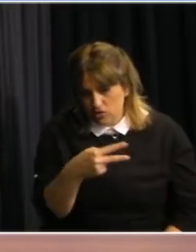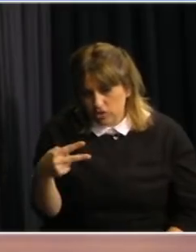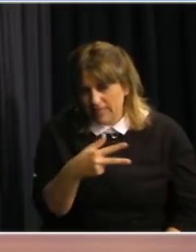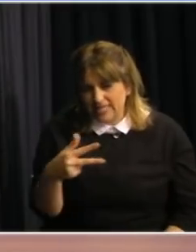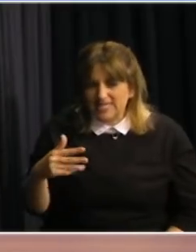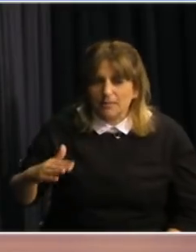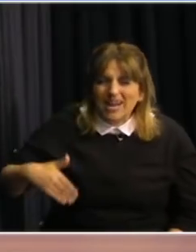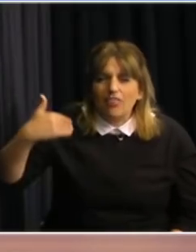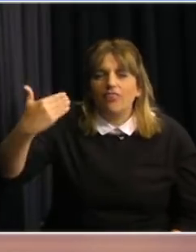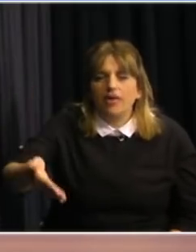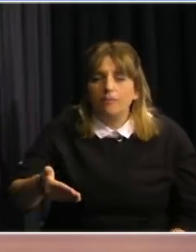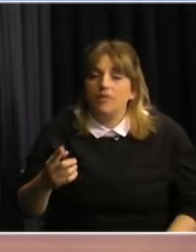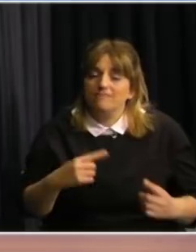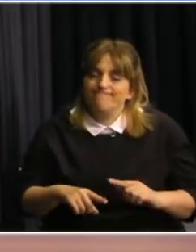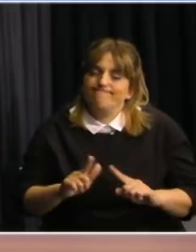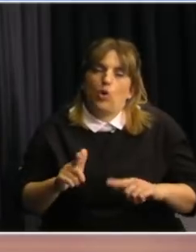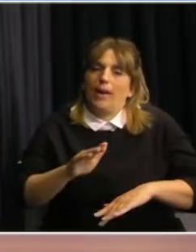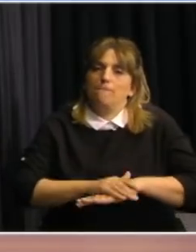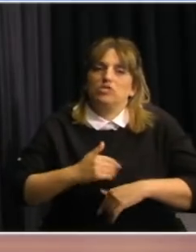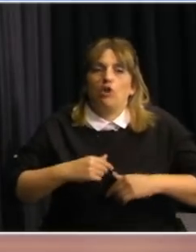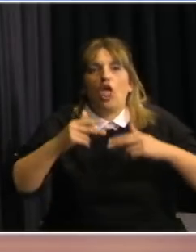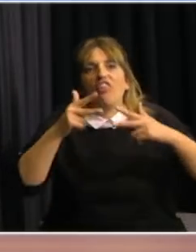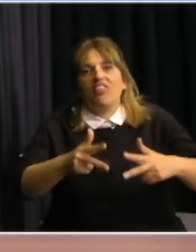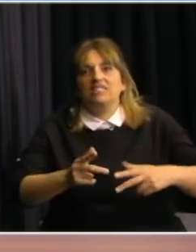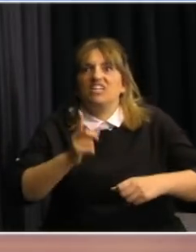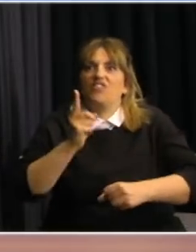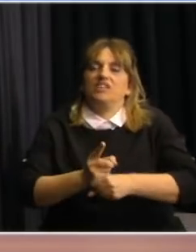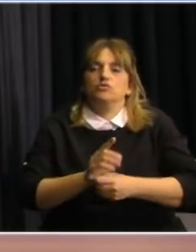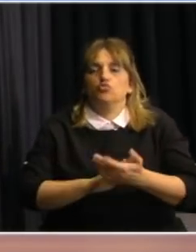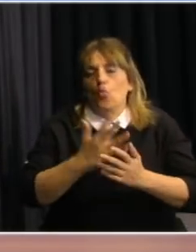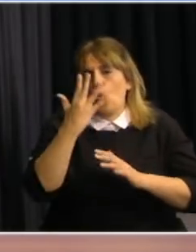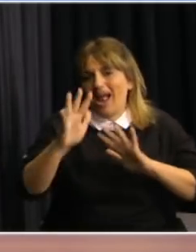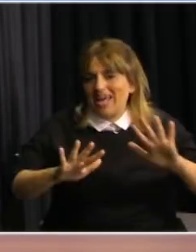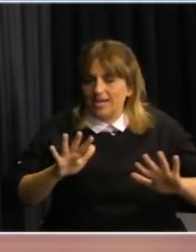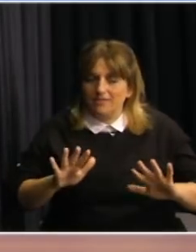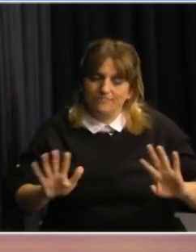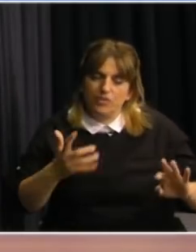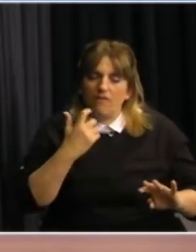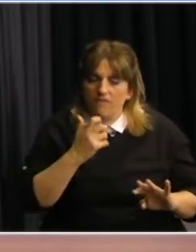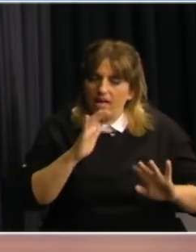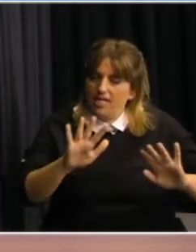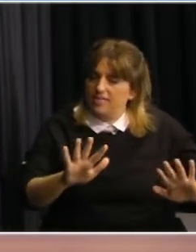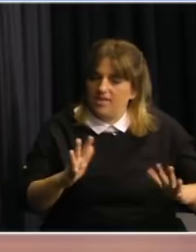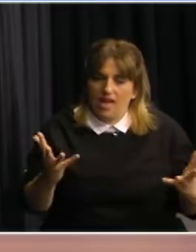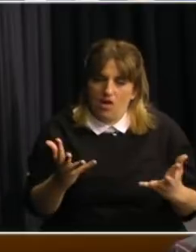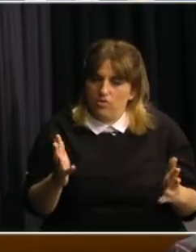creo que realmente no sería responsable hoy tomar ninguna definición sobre el tema carnaval que es verdad que no está en nuestro radar todavía bien